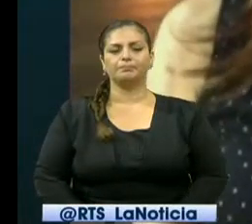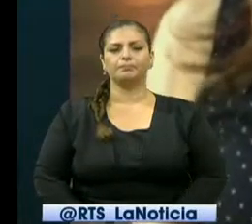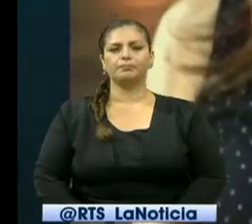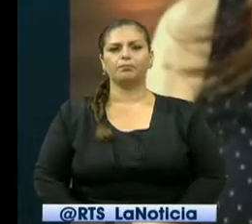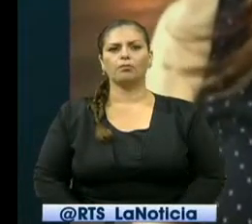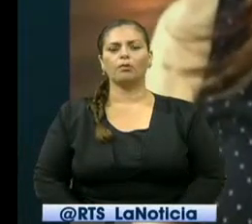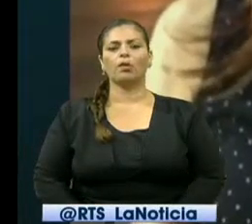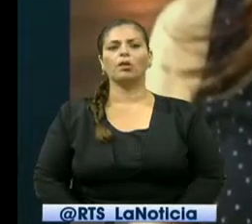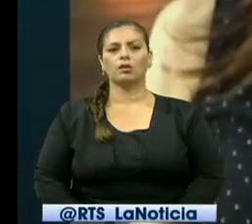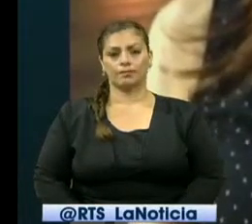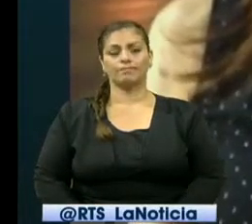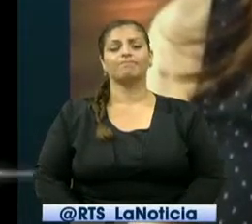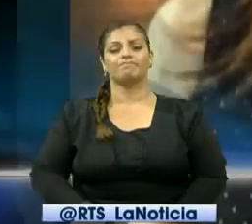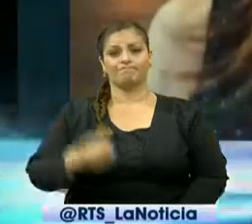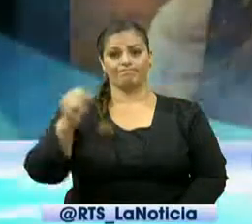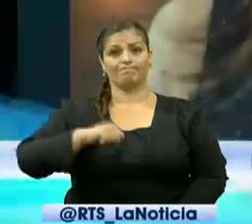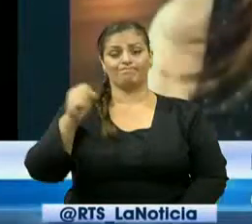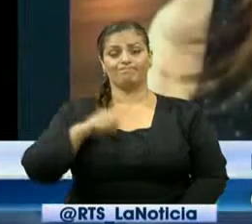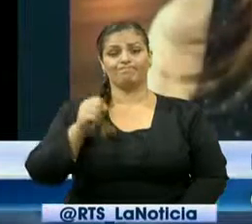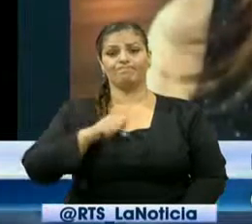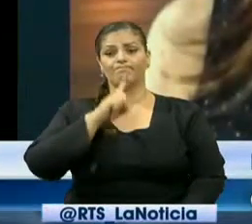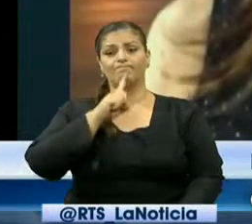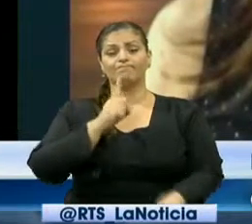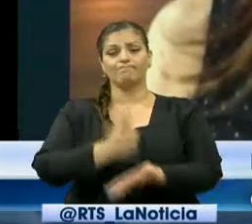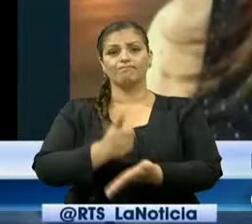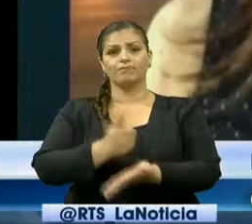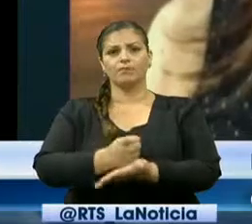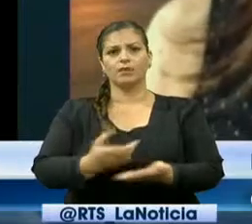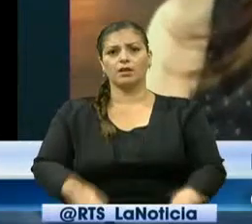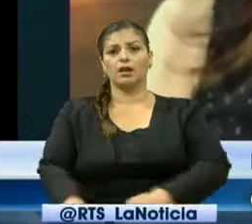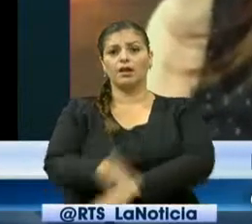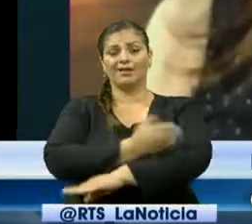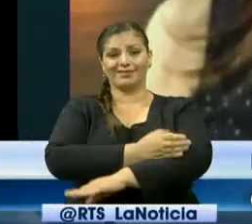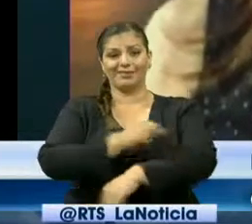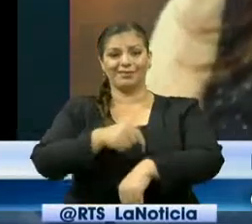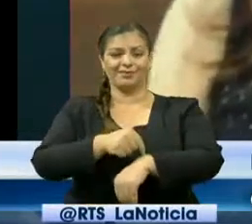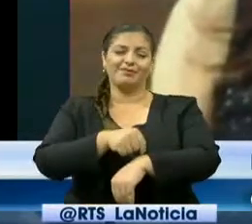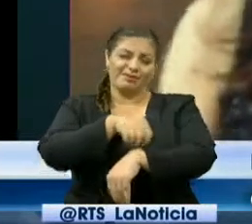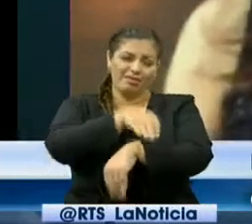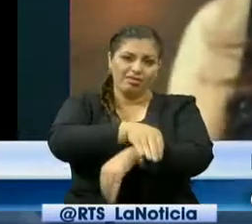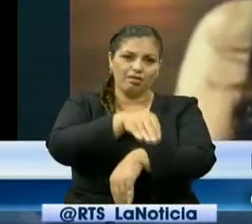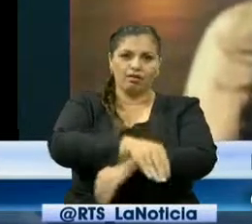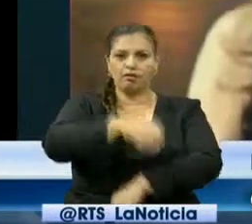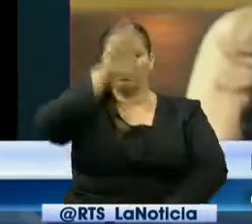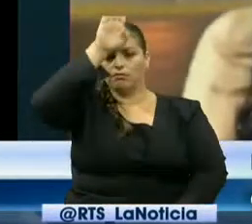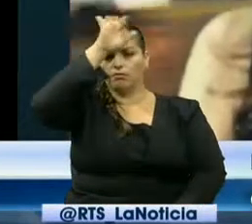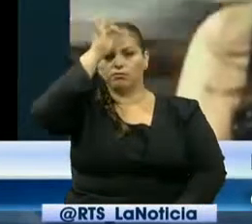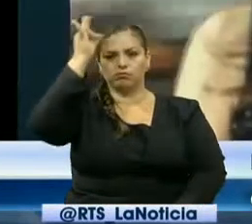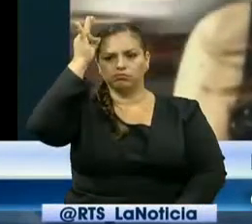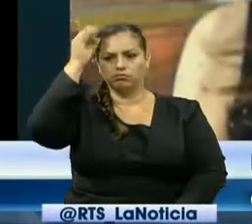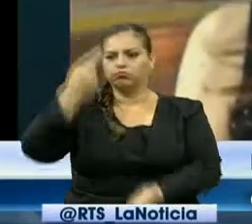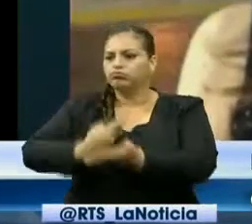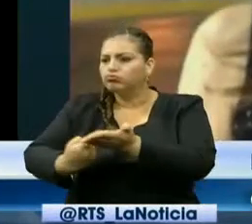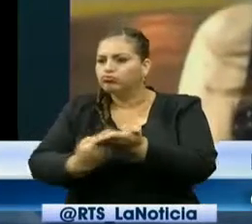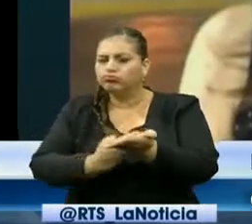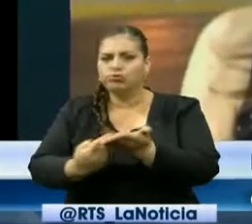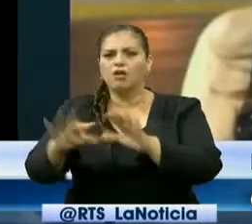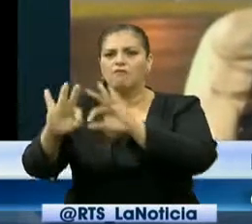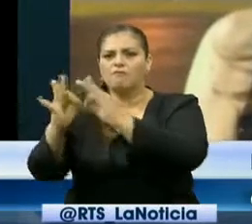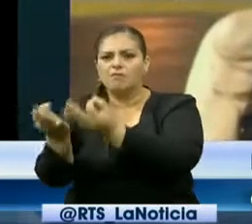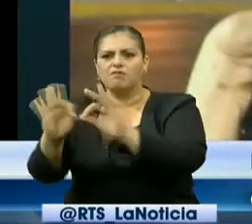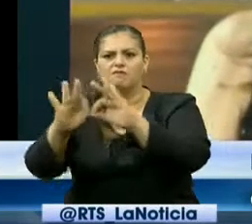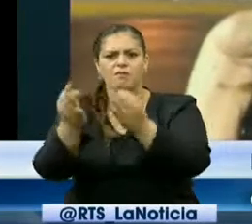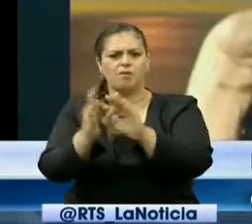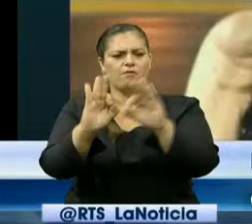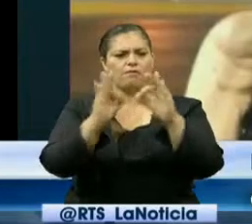Y realmente es algo interesante lo que sucedió en las horas de la tarde. El Papa Francisco también hizo una reunión con familias y esto es un